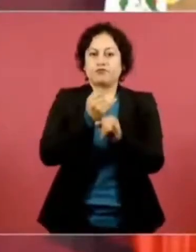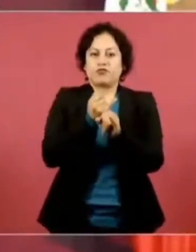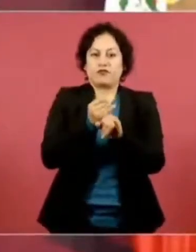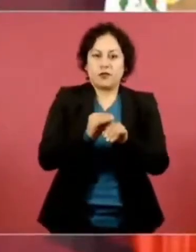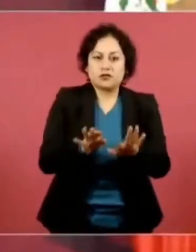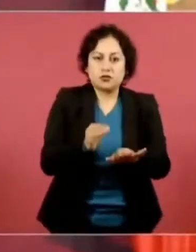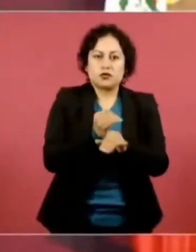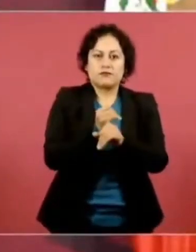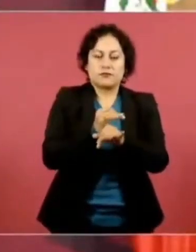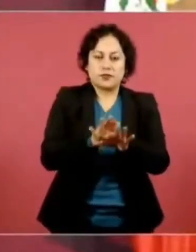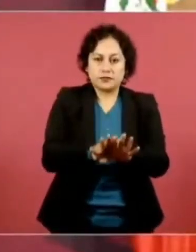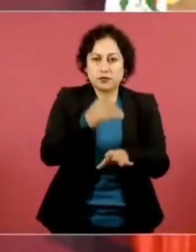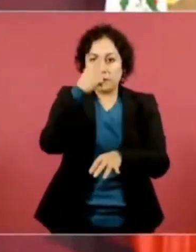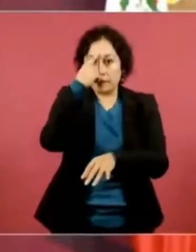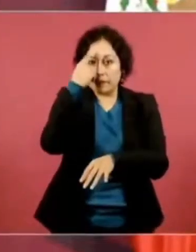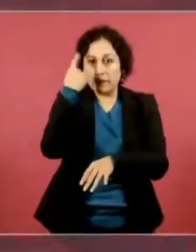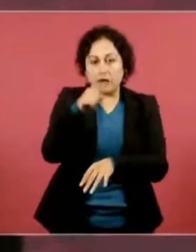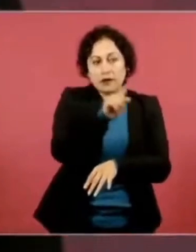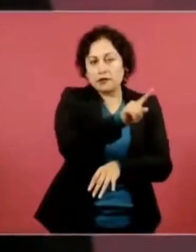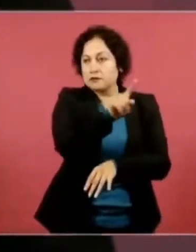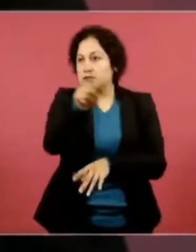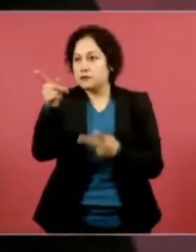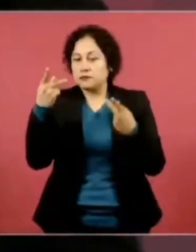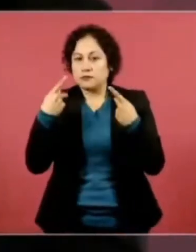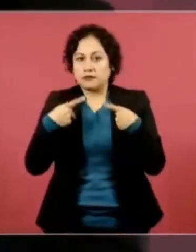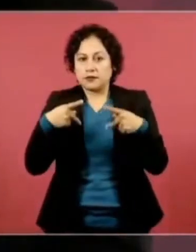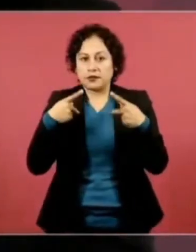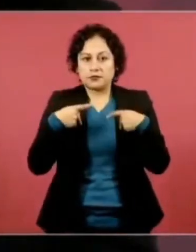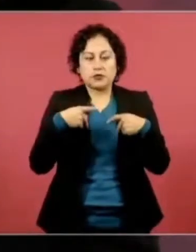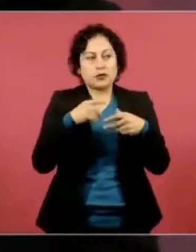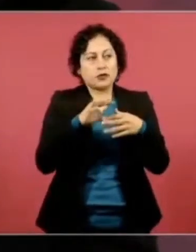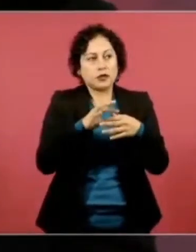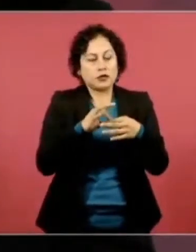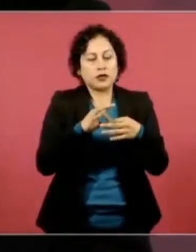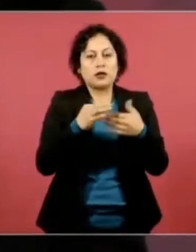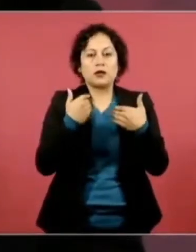cómo puede tener